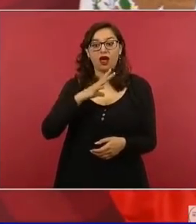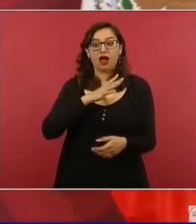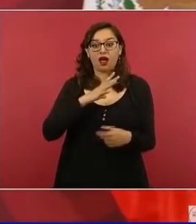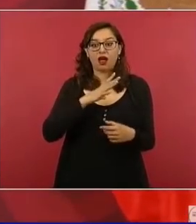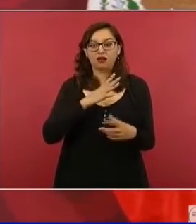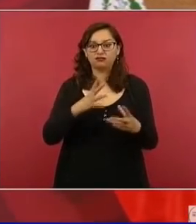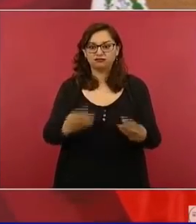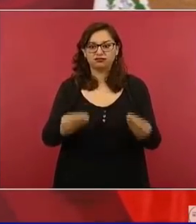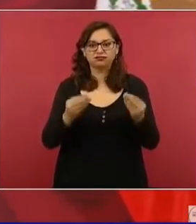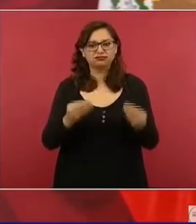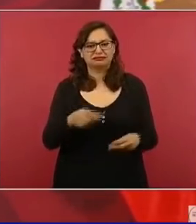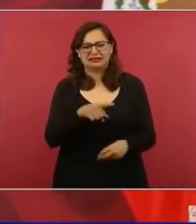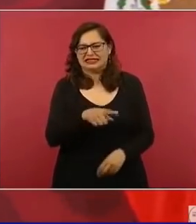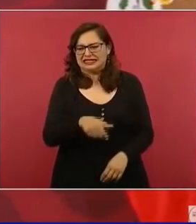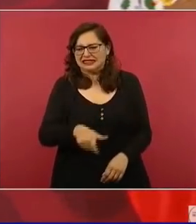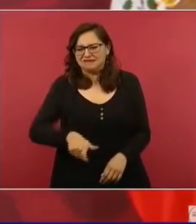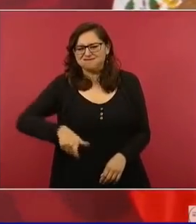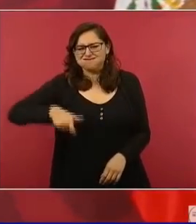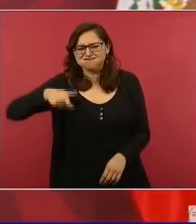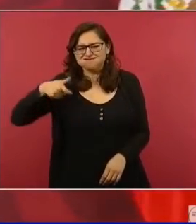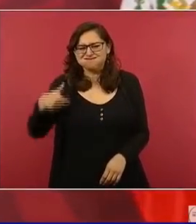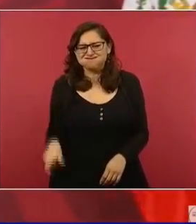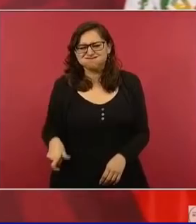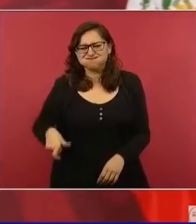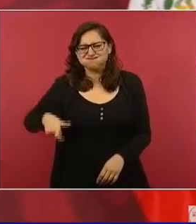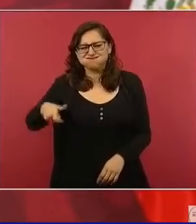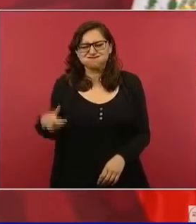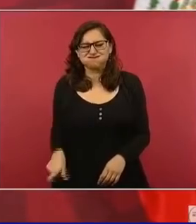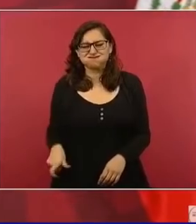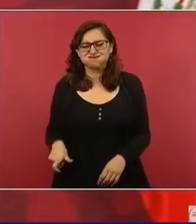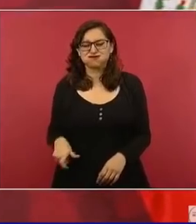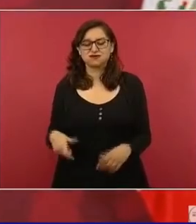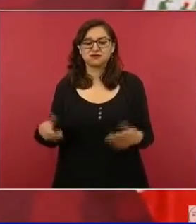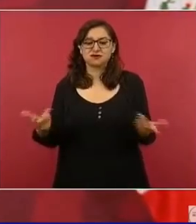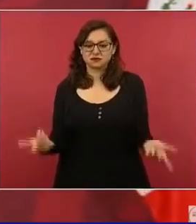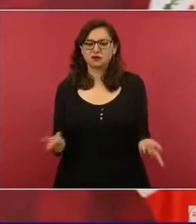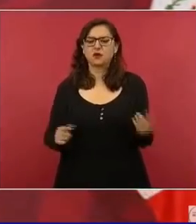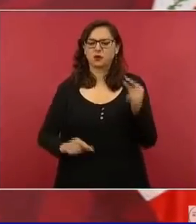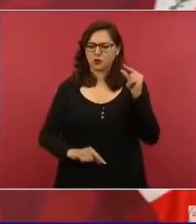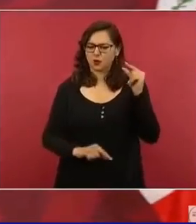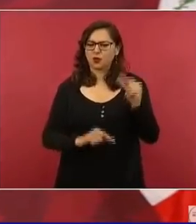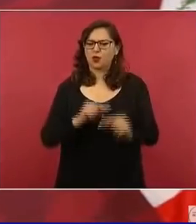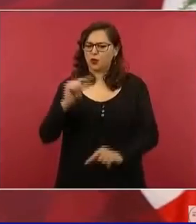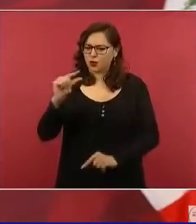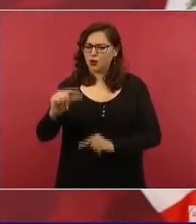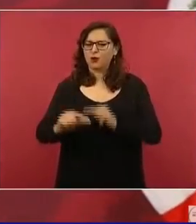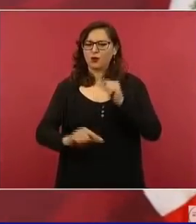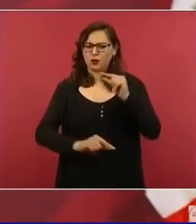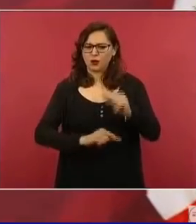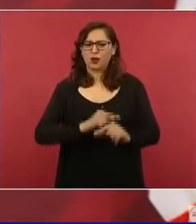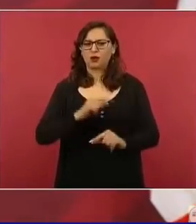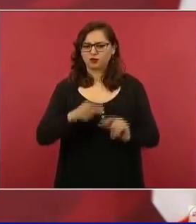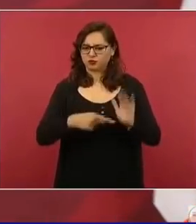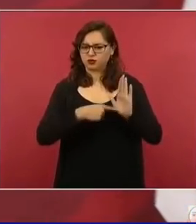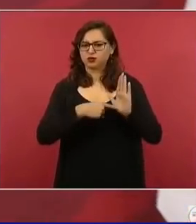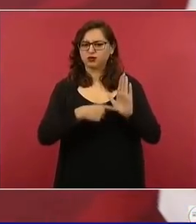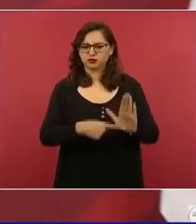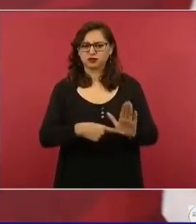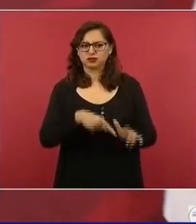Está inmensamente rico y van a ir saliendo todos sus bienes.